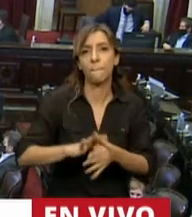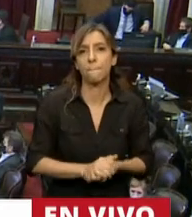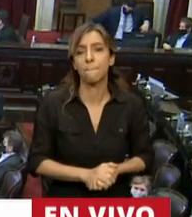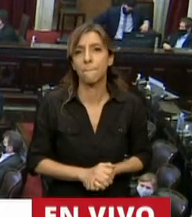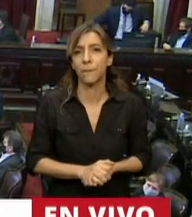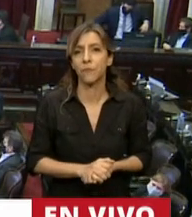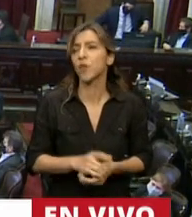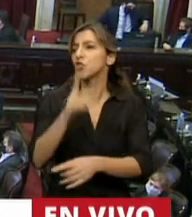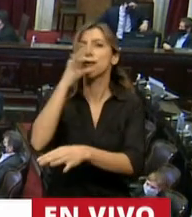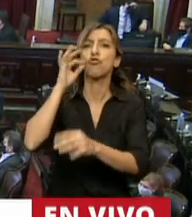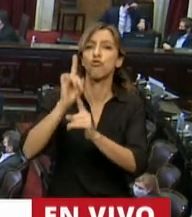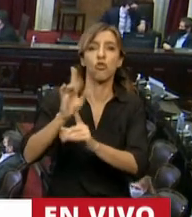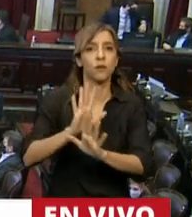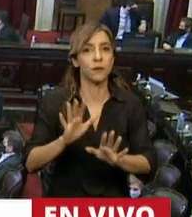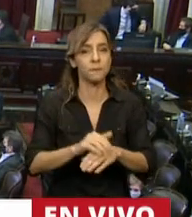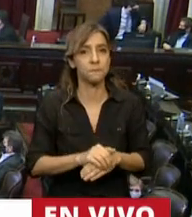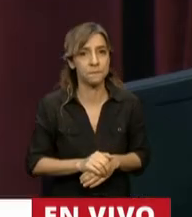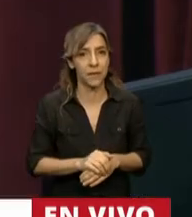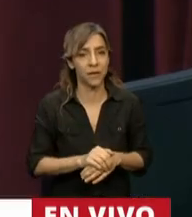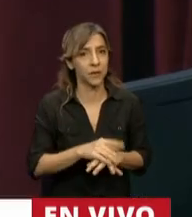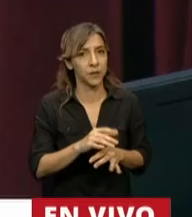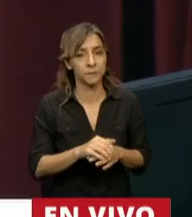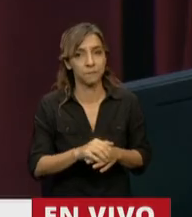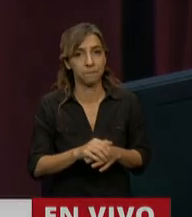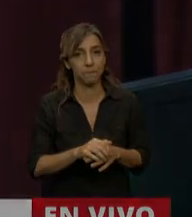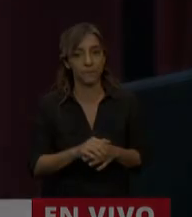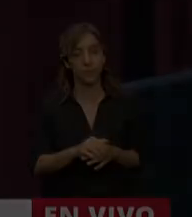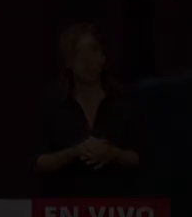cállese diputado de marchi ¡Gracias! ¡Gracias! Gracias.